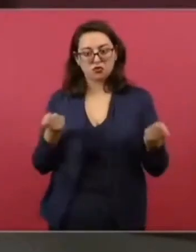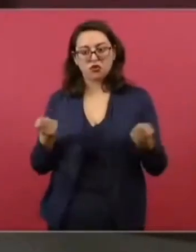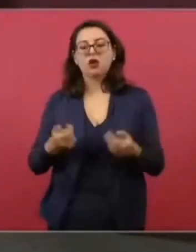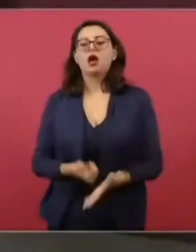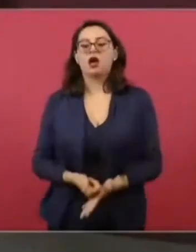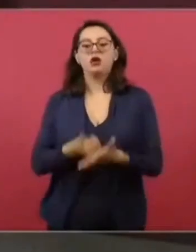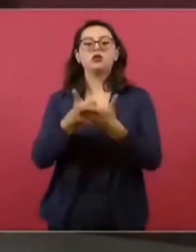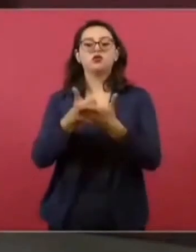a bajar.